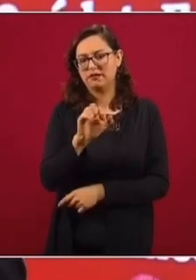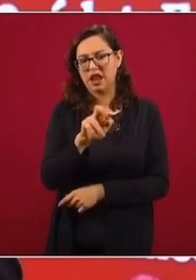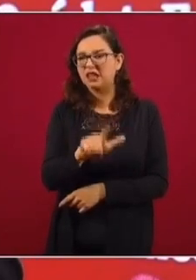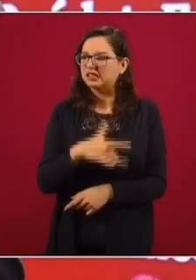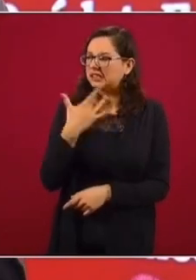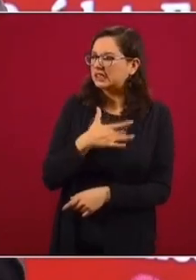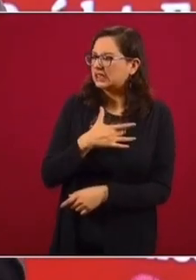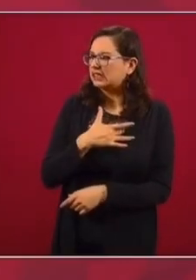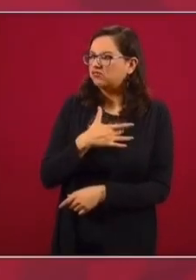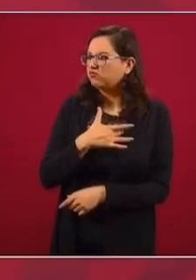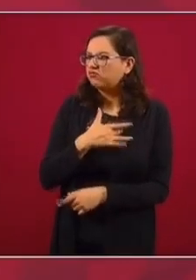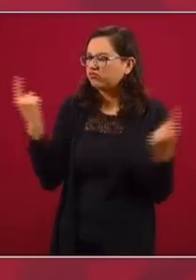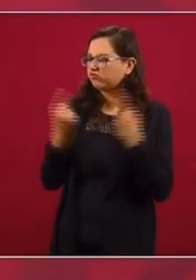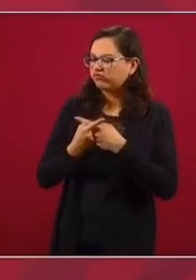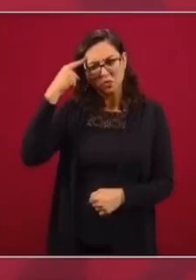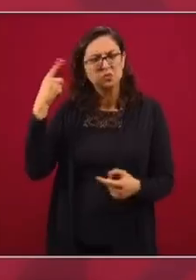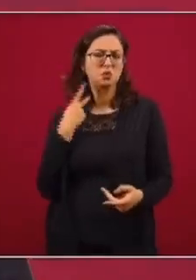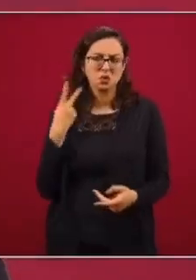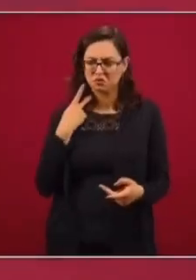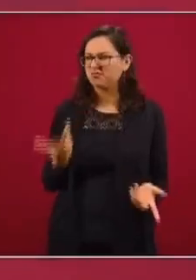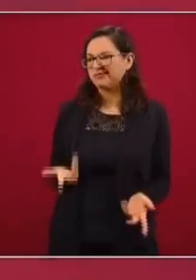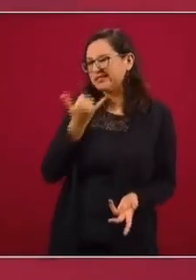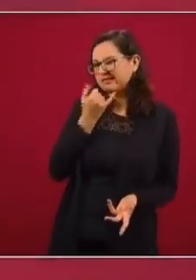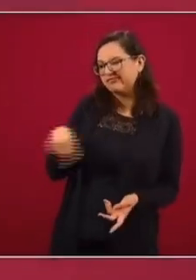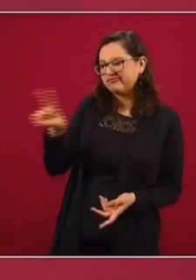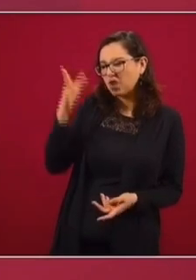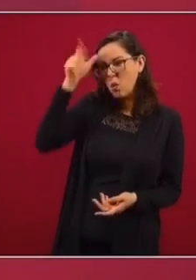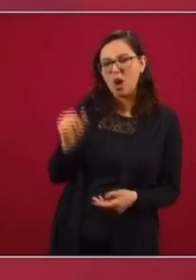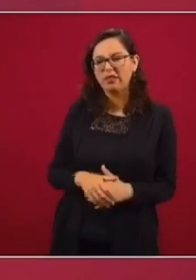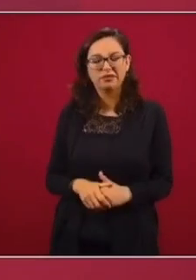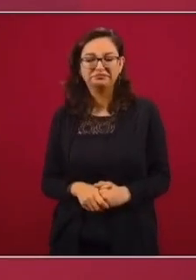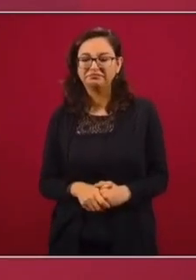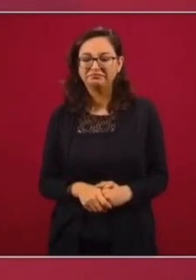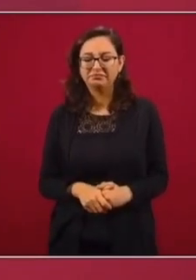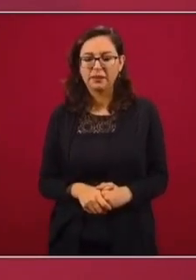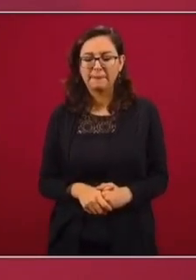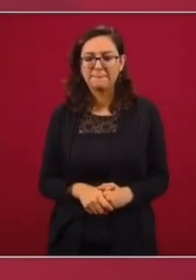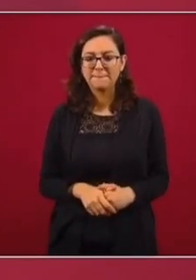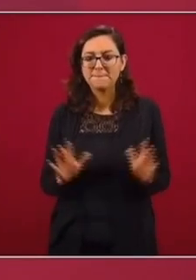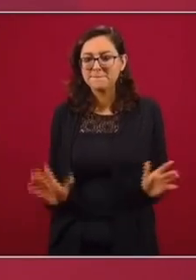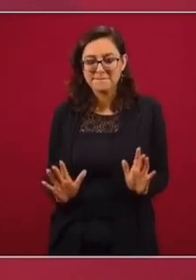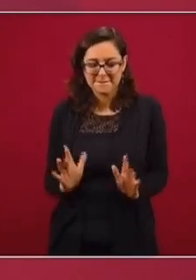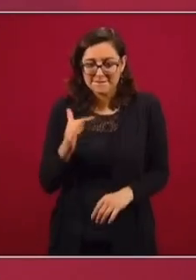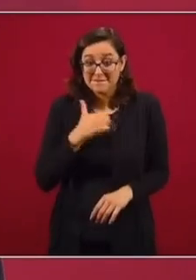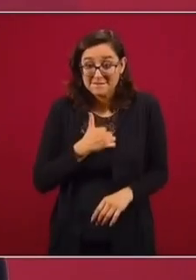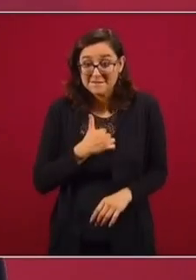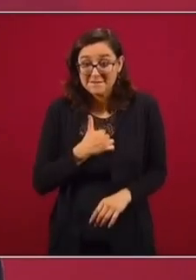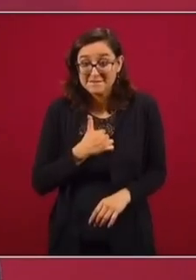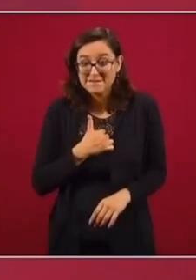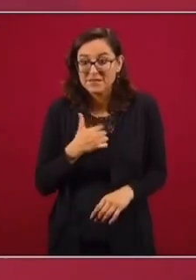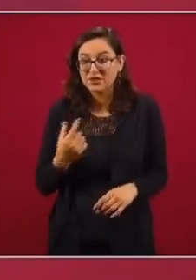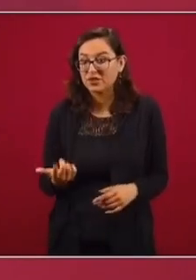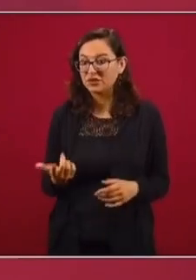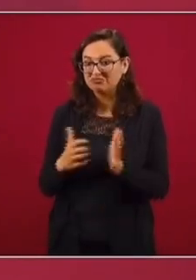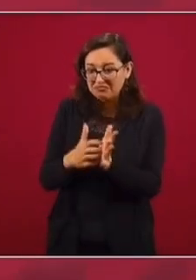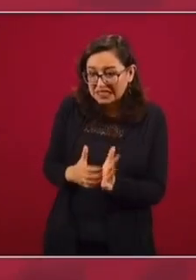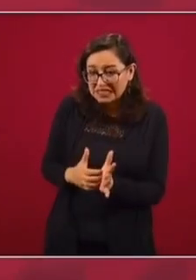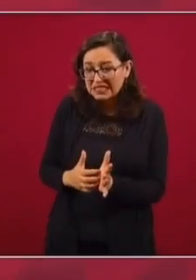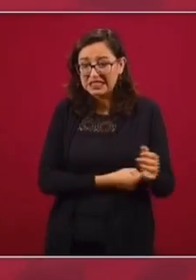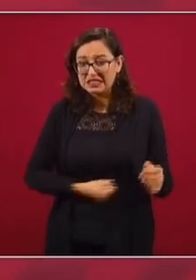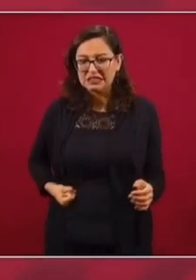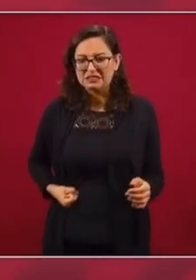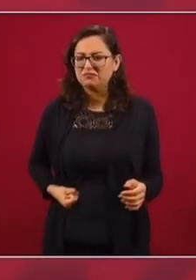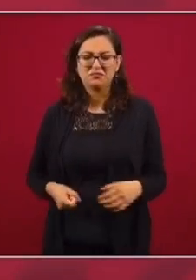hecho bien, porque es honesto. No estoy de acuerdo. Yo no creo en la autoridad republicana.